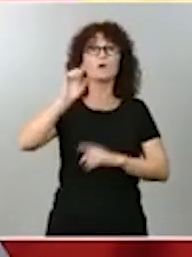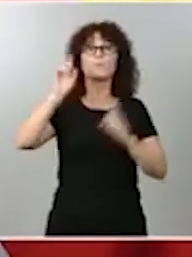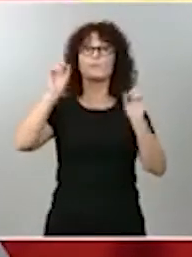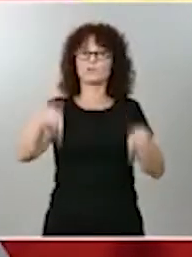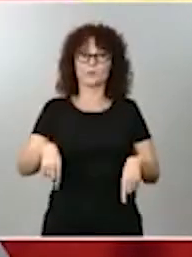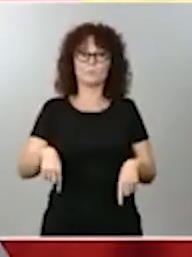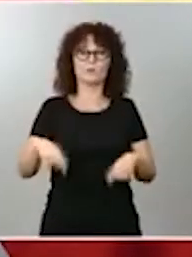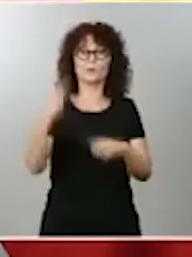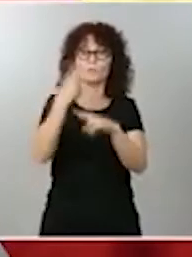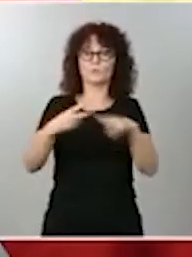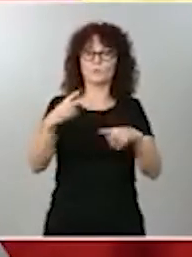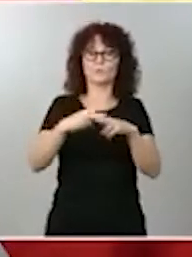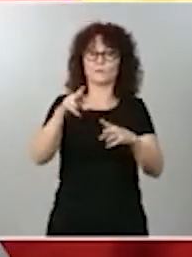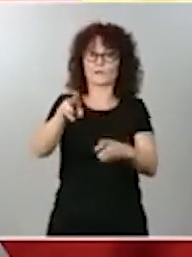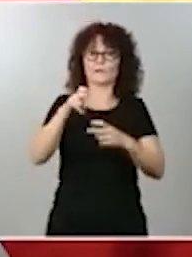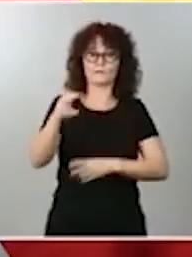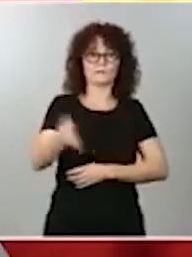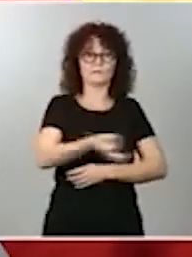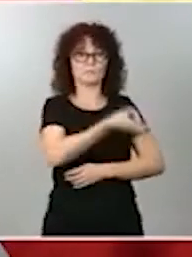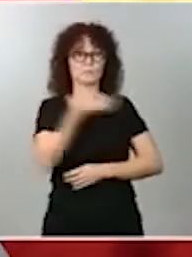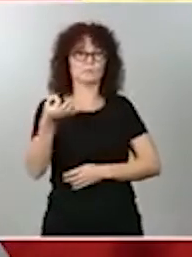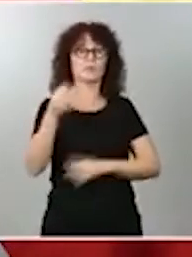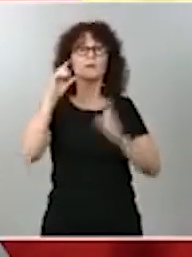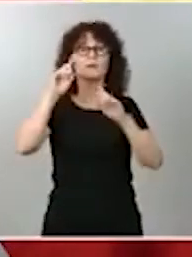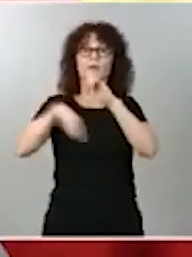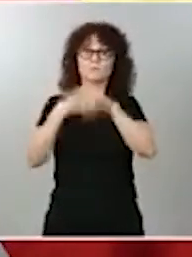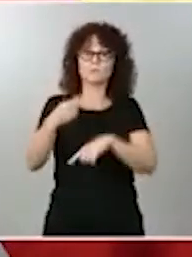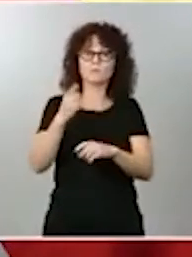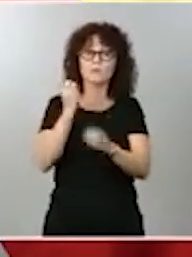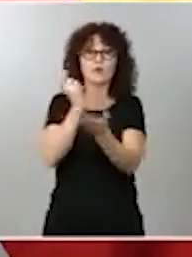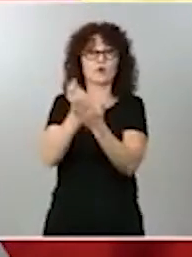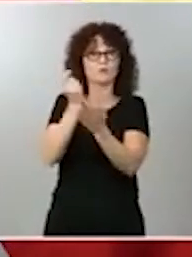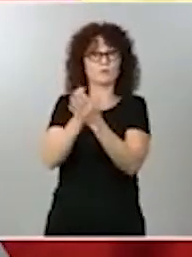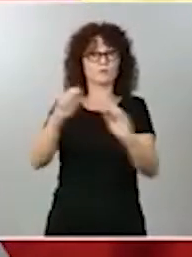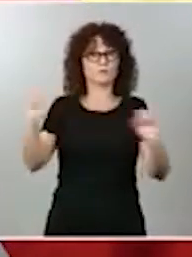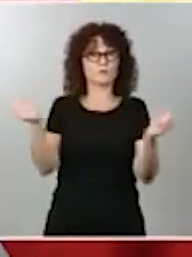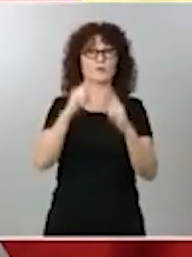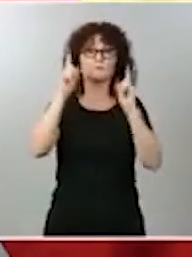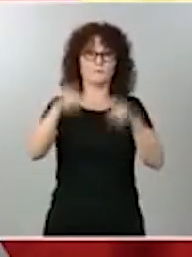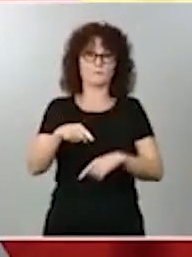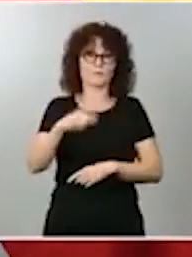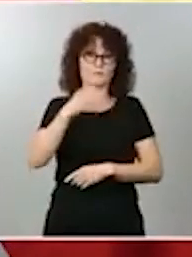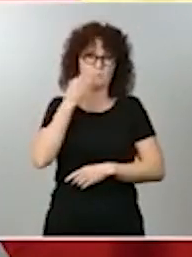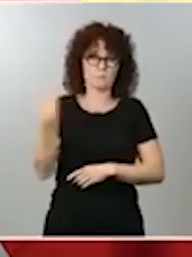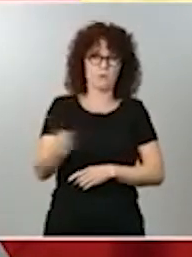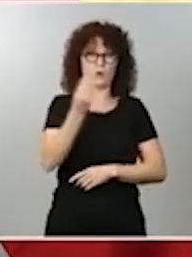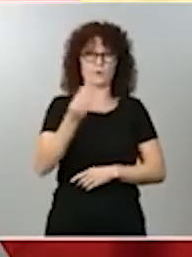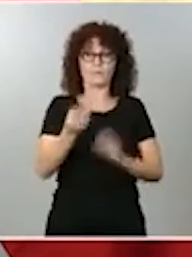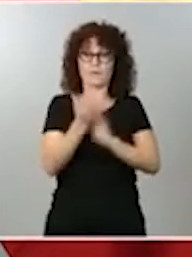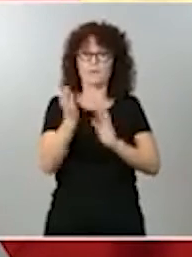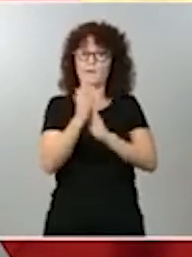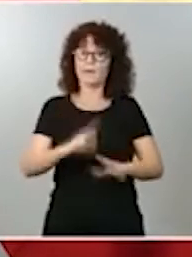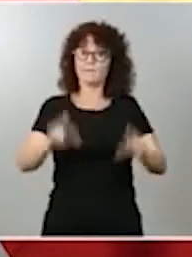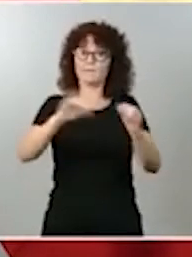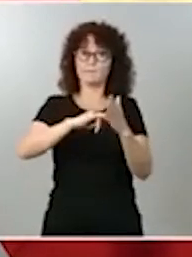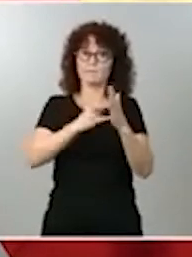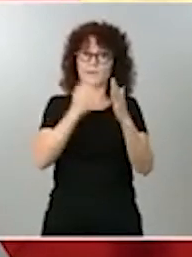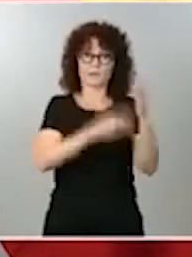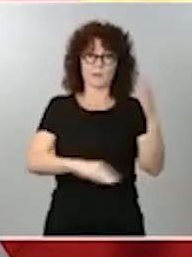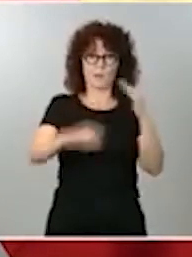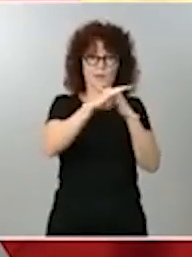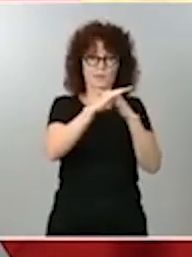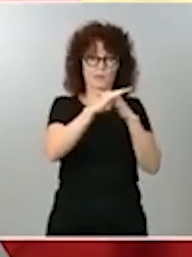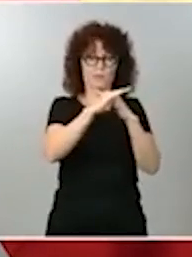adecuada y, en términos de cotizaciones a la seguridad social, más favorables. Y termino con los planes de igualdad. Es otra norma